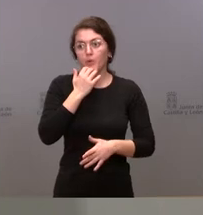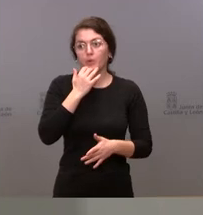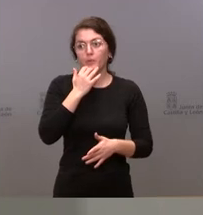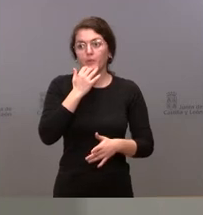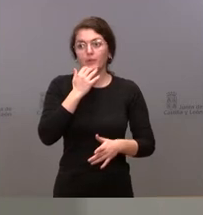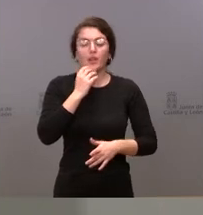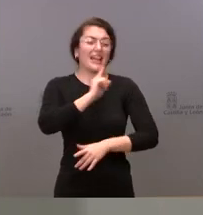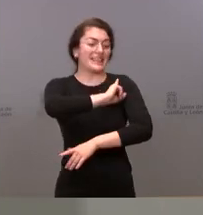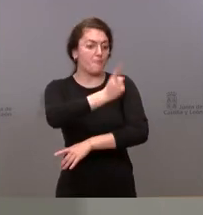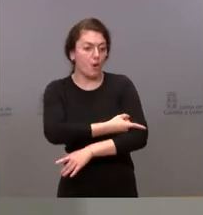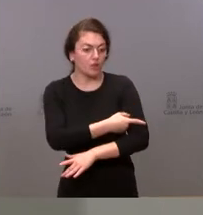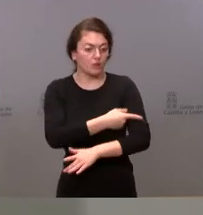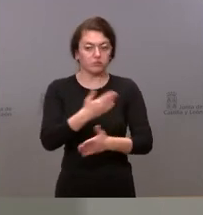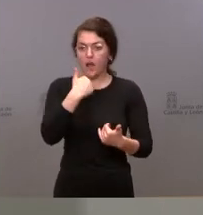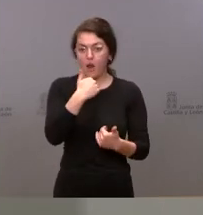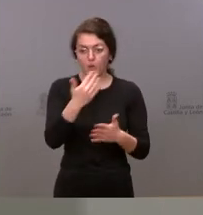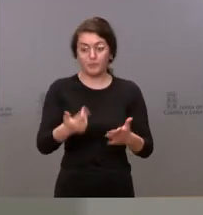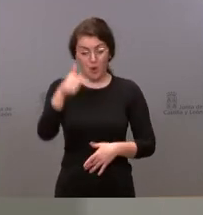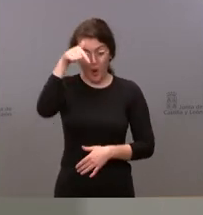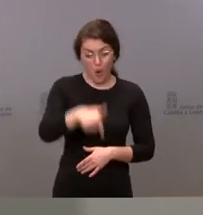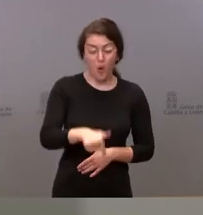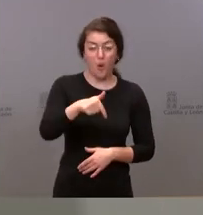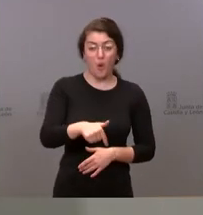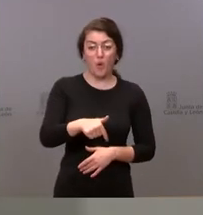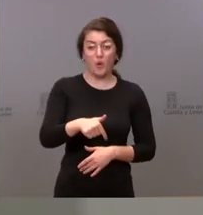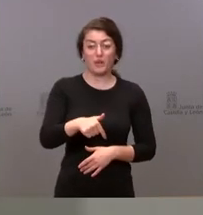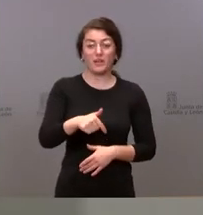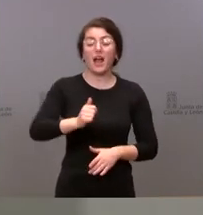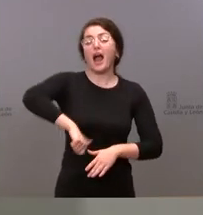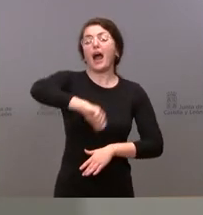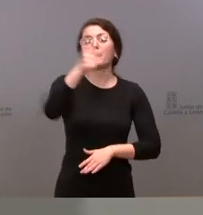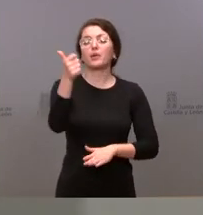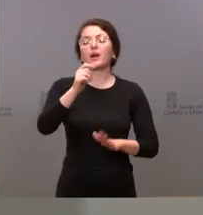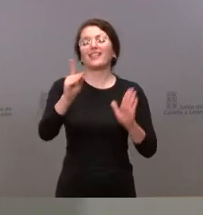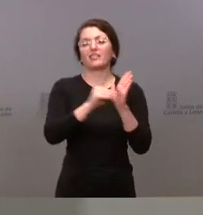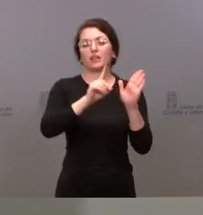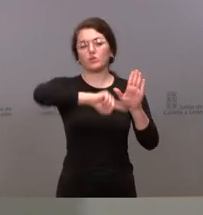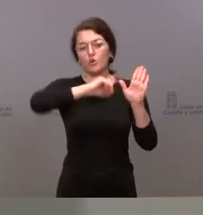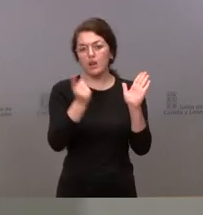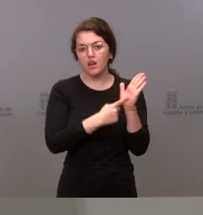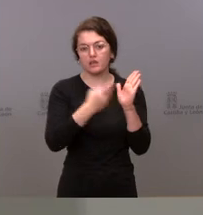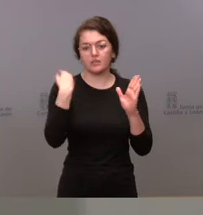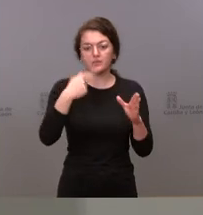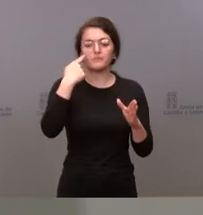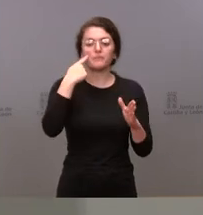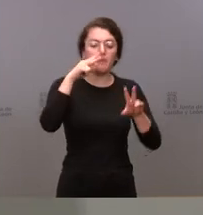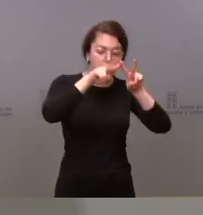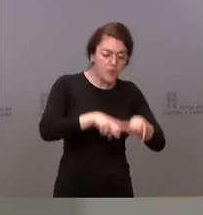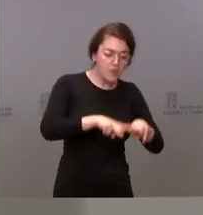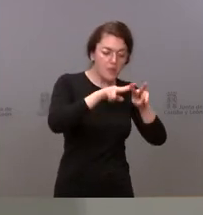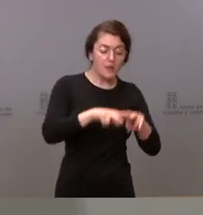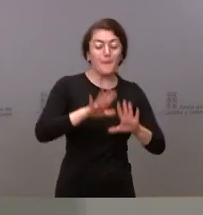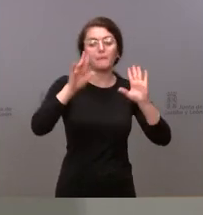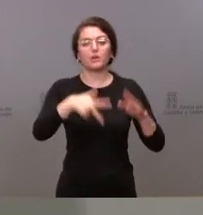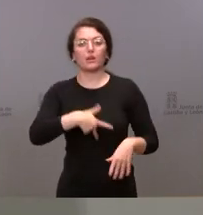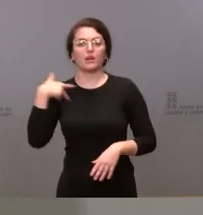nos anunció que hoy se aprobaría el decreto ley vamos a estudiar el contenido del decreto ley pero con carácter general nosotros lo que estamos defendiendo